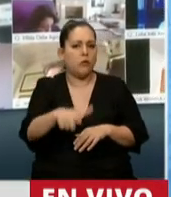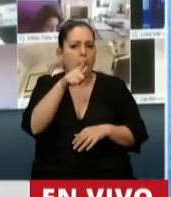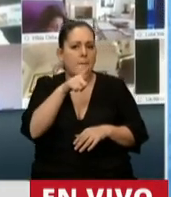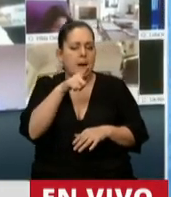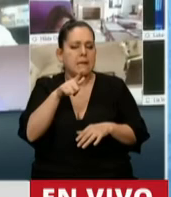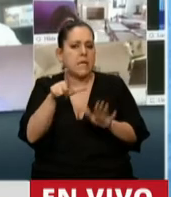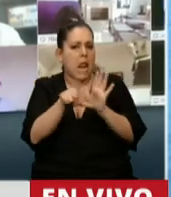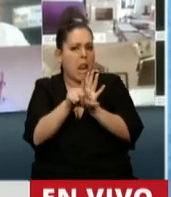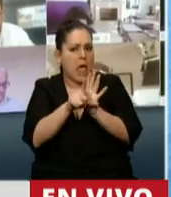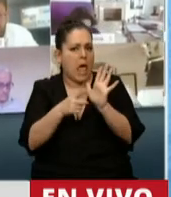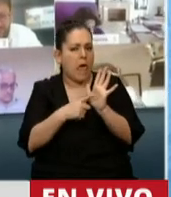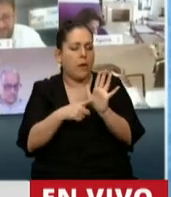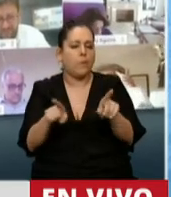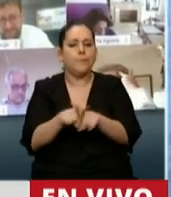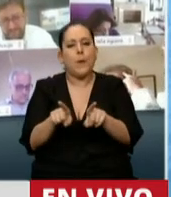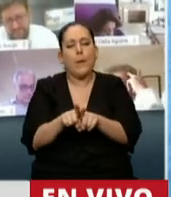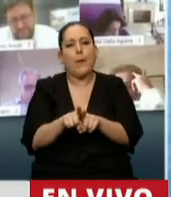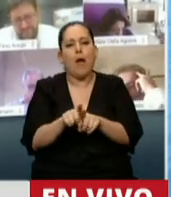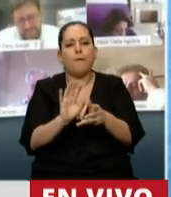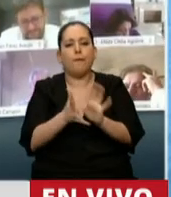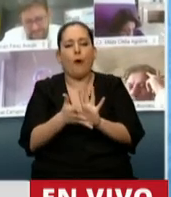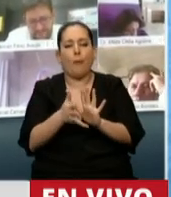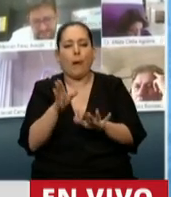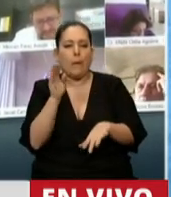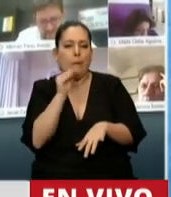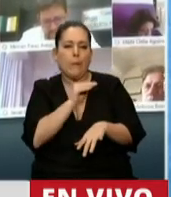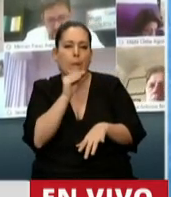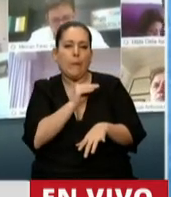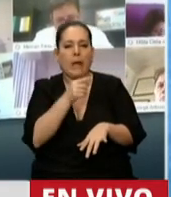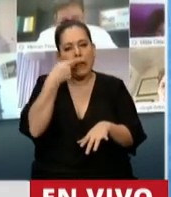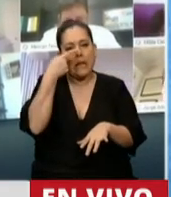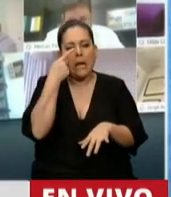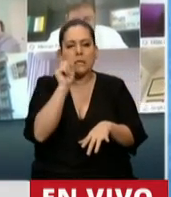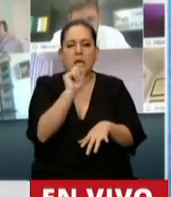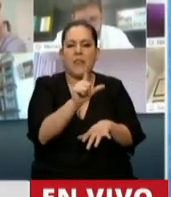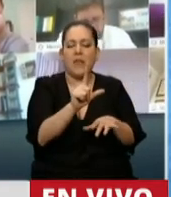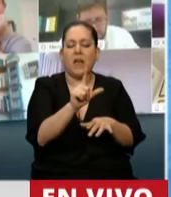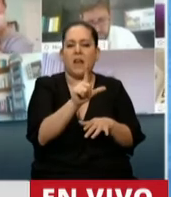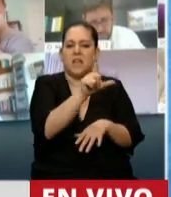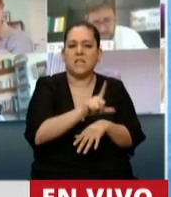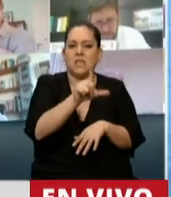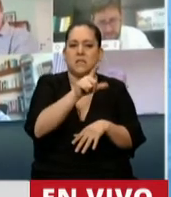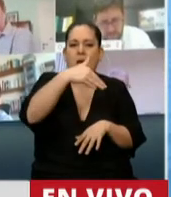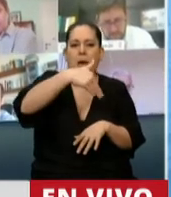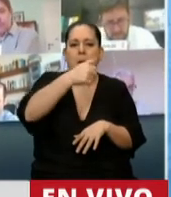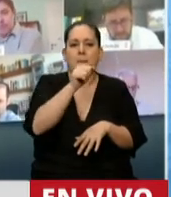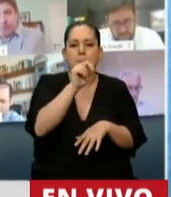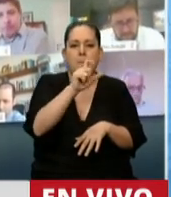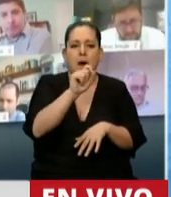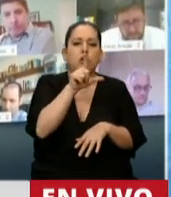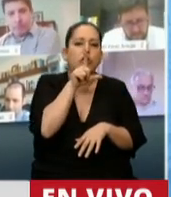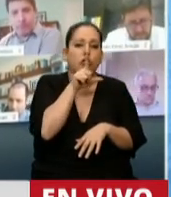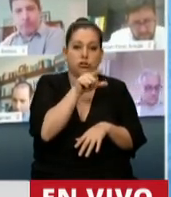ley que viene a cubrir los intereses de la licenciada Marcó del PON. Es muy raro esto de que